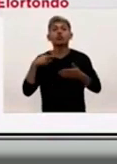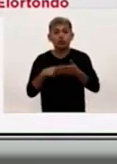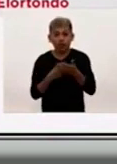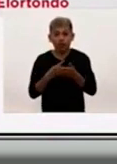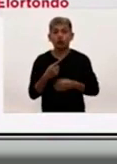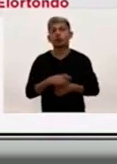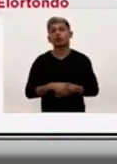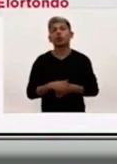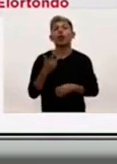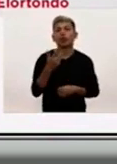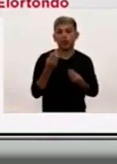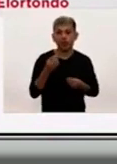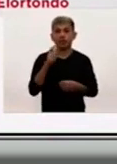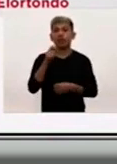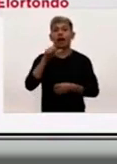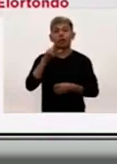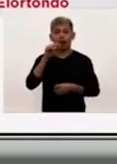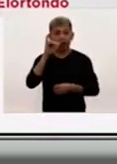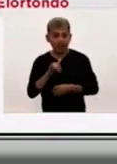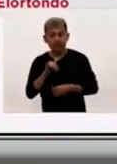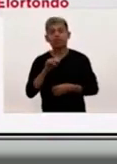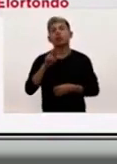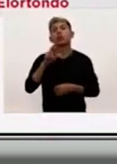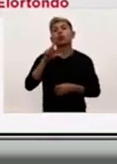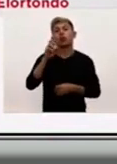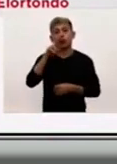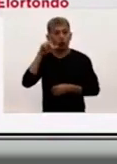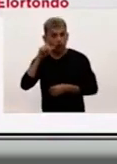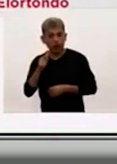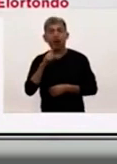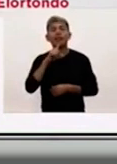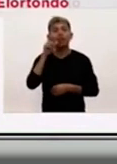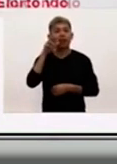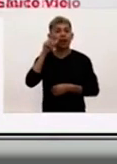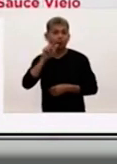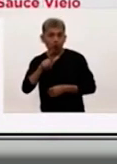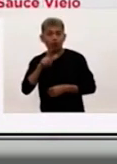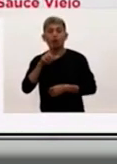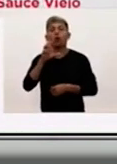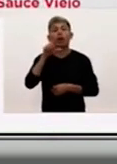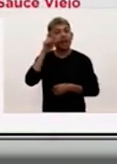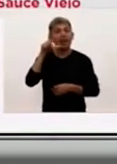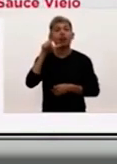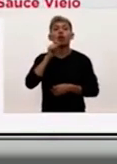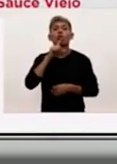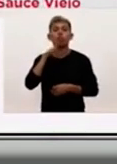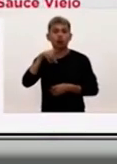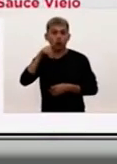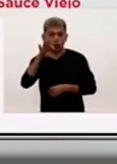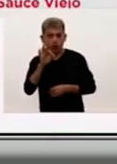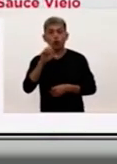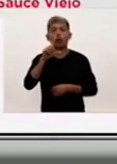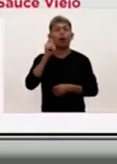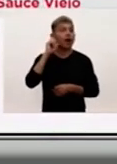en las localidades de Álvarez, Correa, El Trébol, El Hortondo, General Lagos,